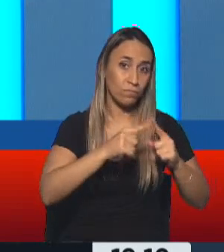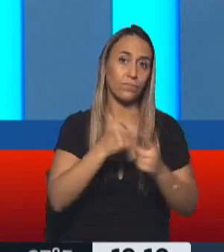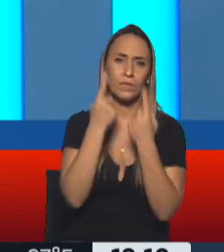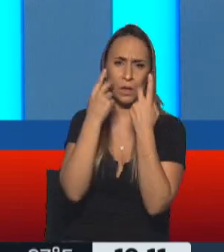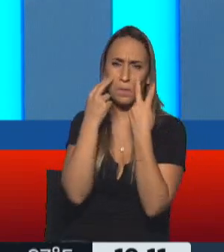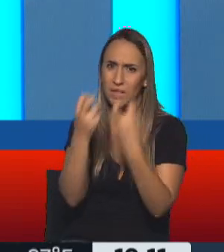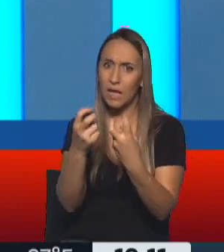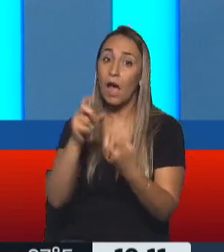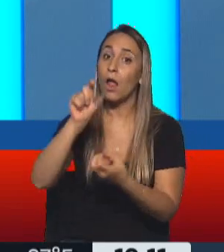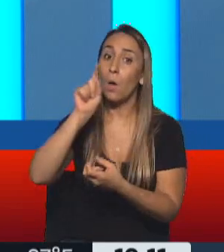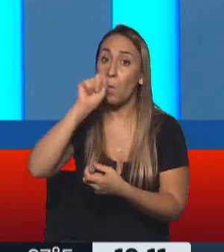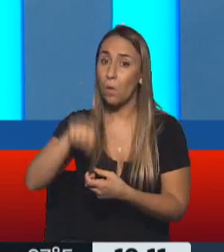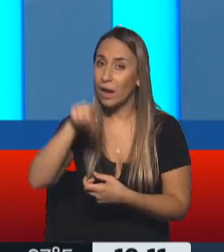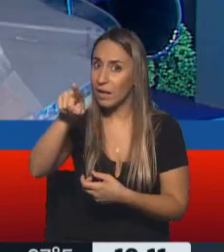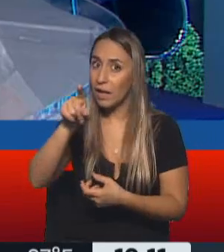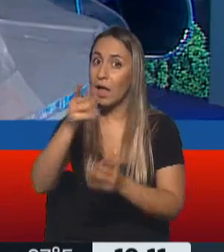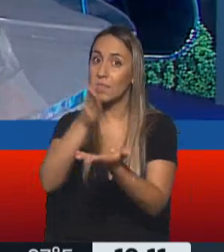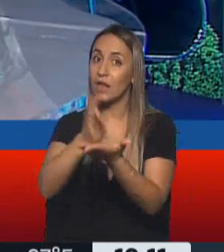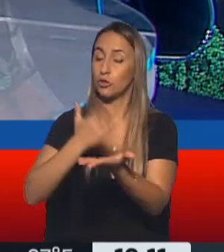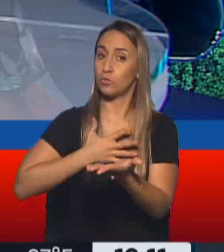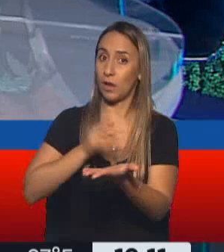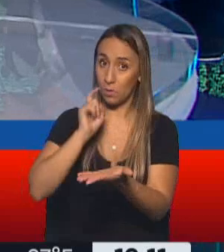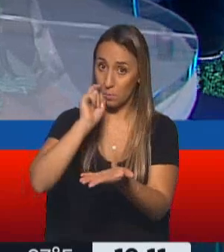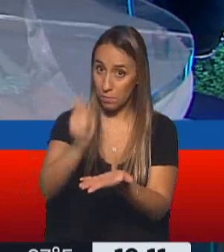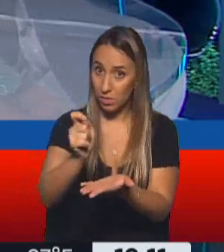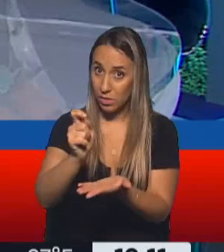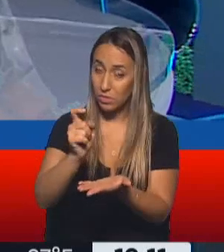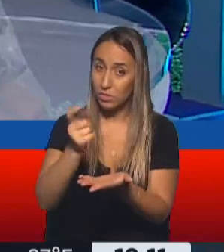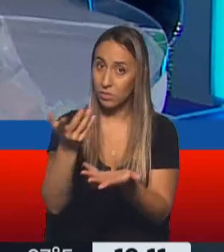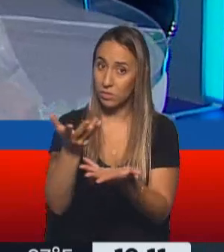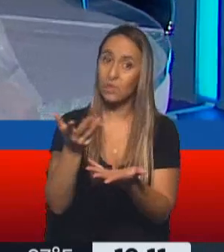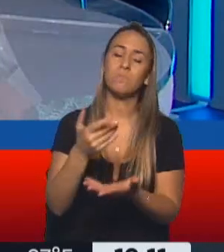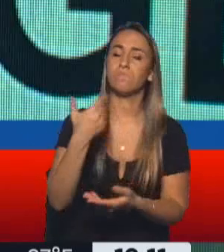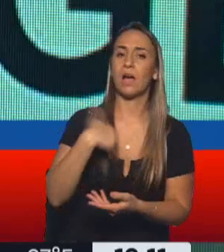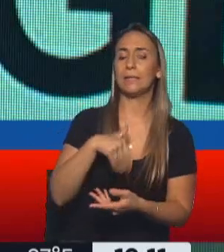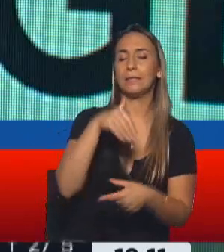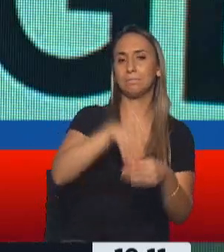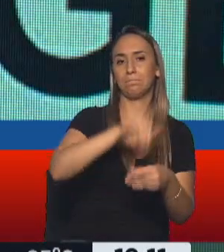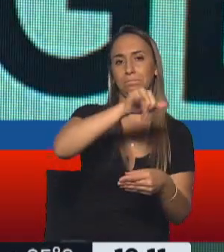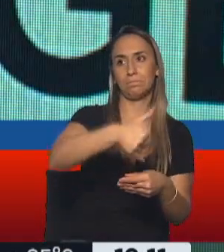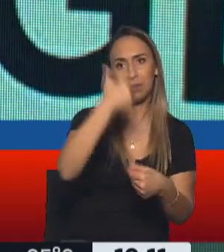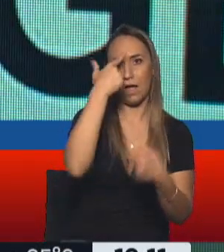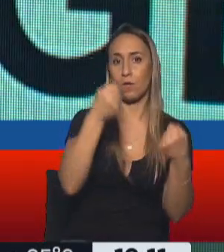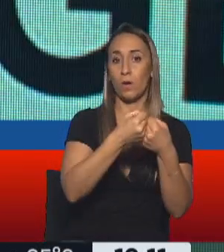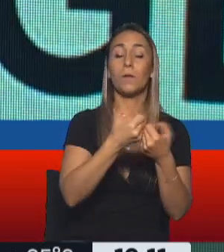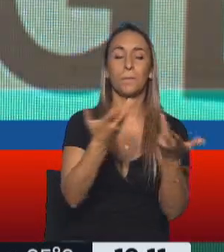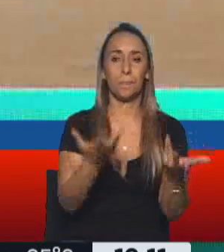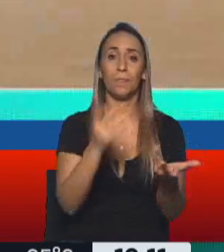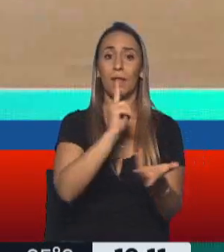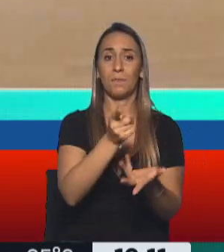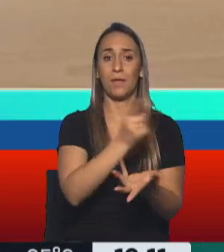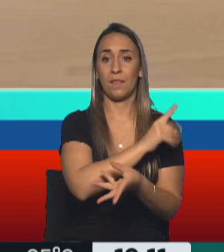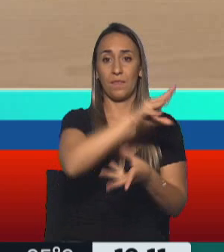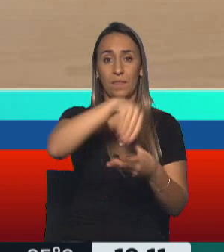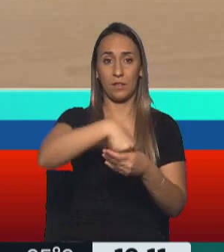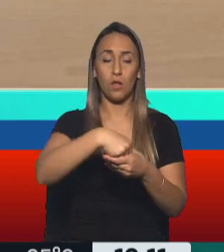Ucrania, a lo cual la Argentina votó a favor de esa decisión. Así es, la Argentina, que además preside el Consejo de Derechos Humanos de